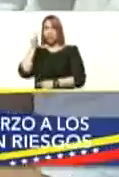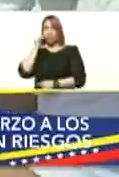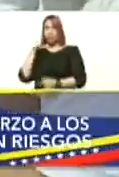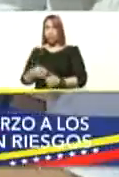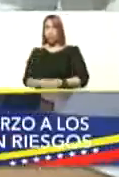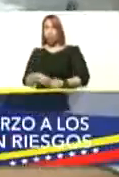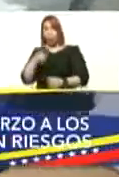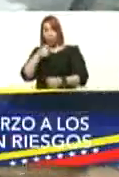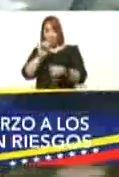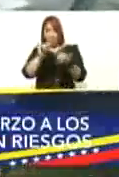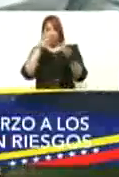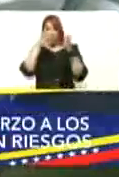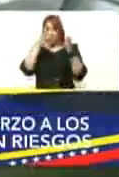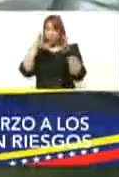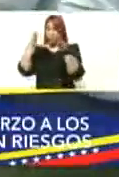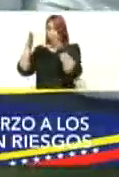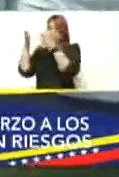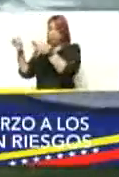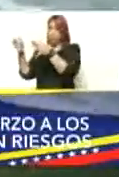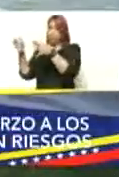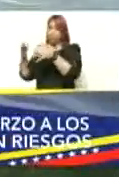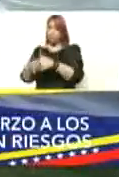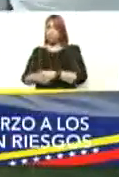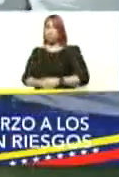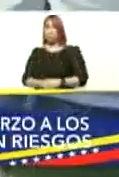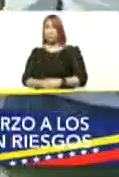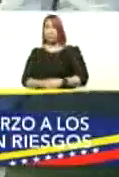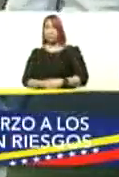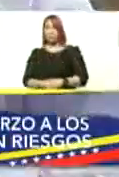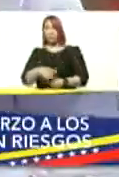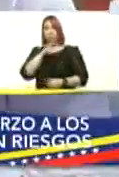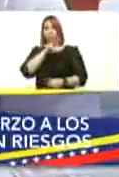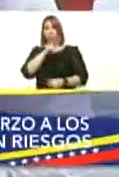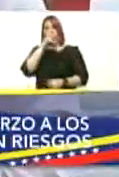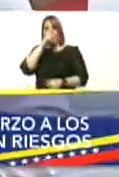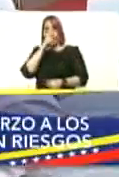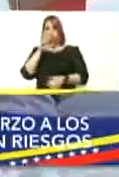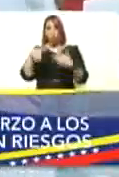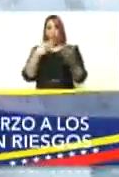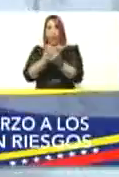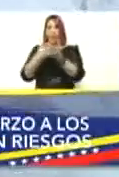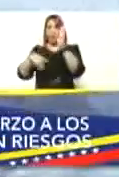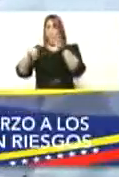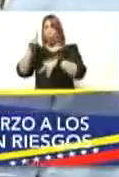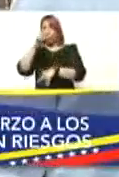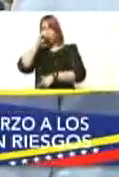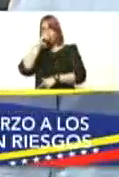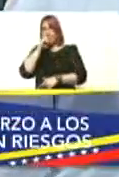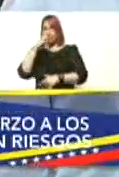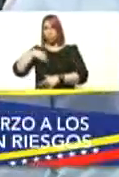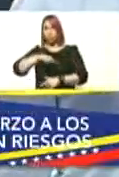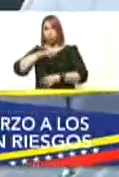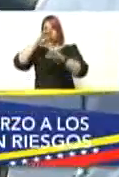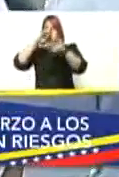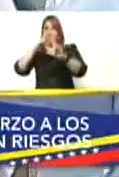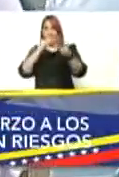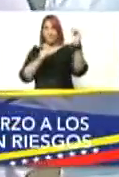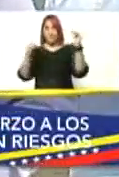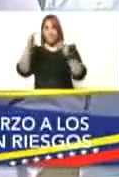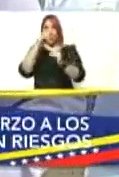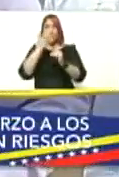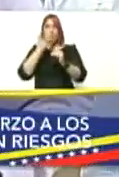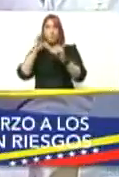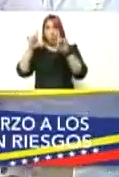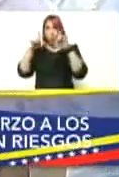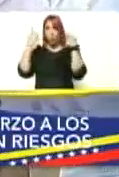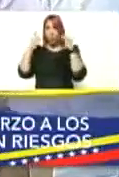instruido presidente que va desde los dos años hasta los 11 años de edad para nosotros cumplir la meta en el caso de